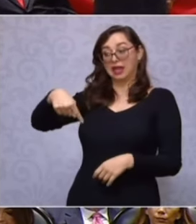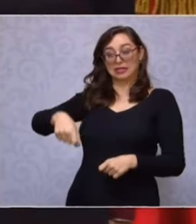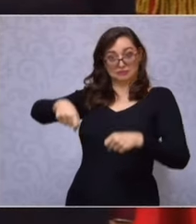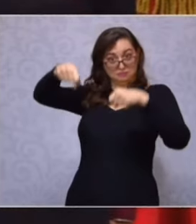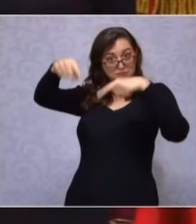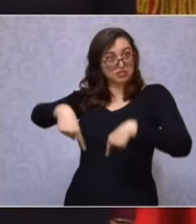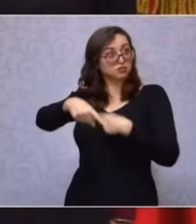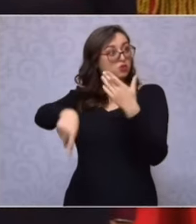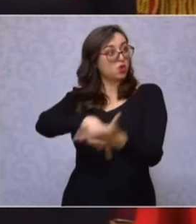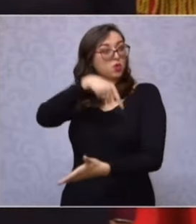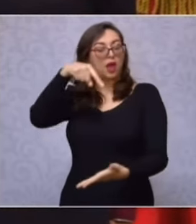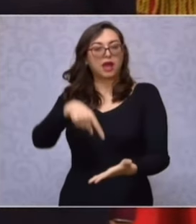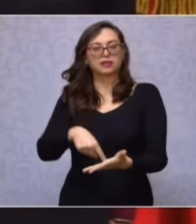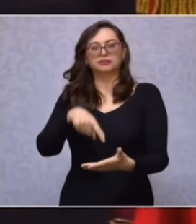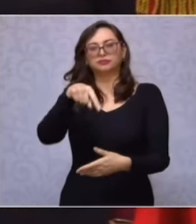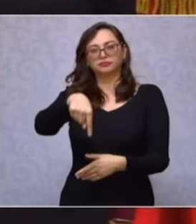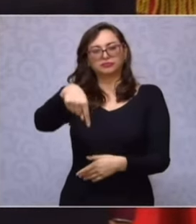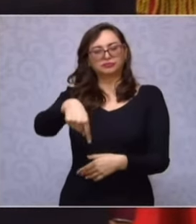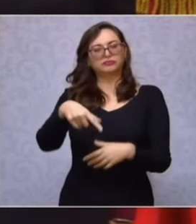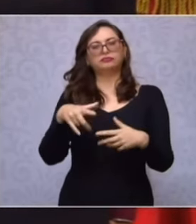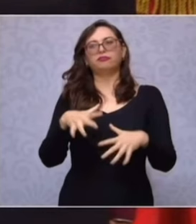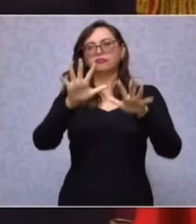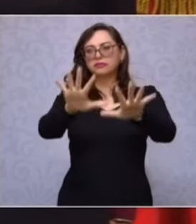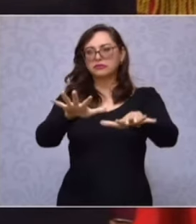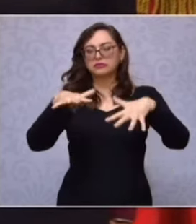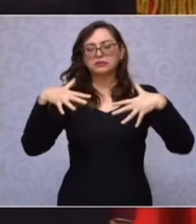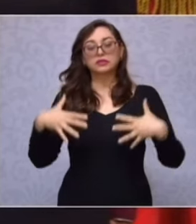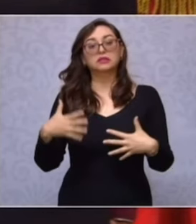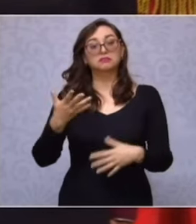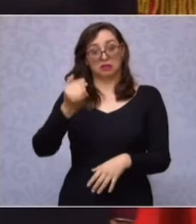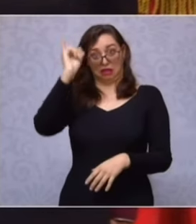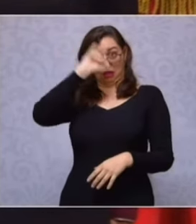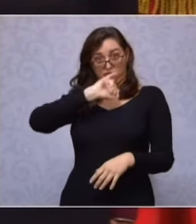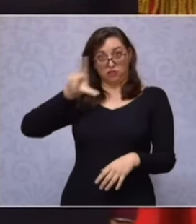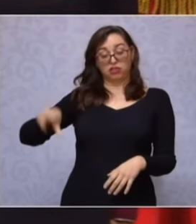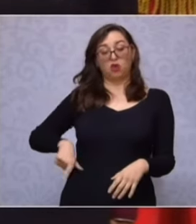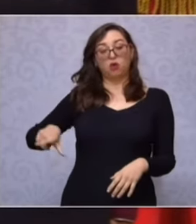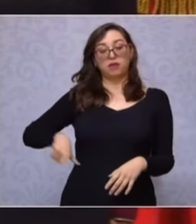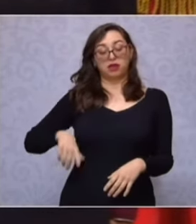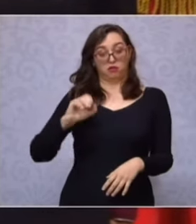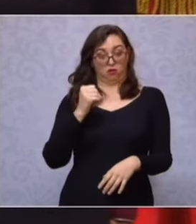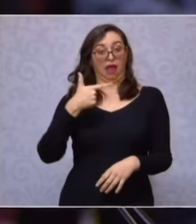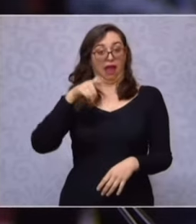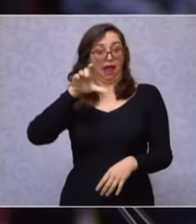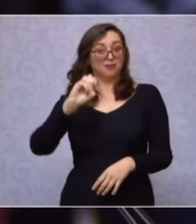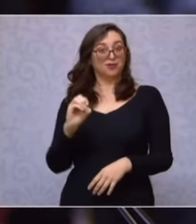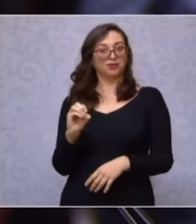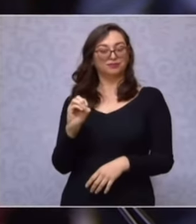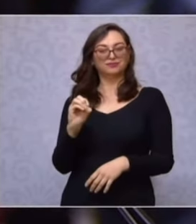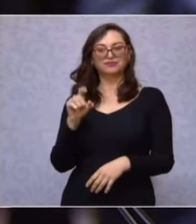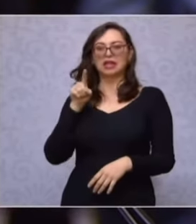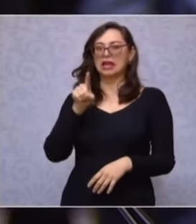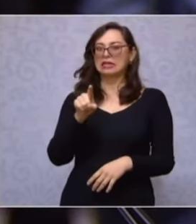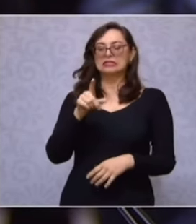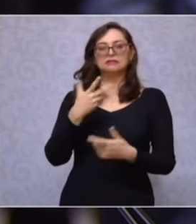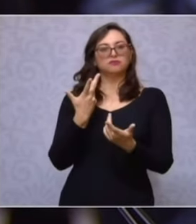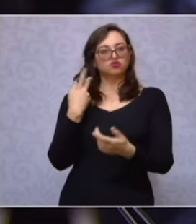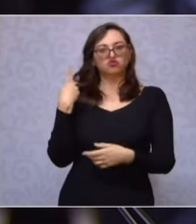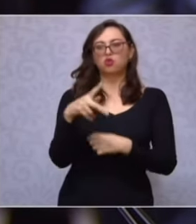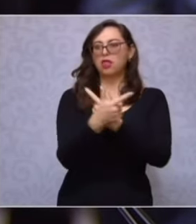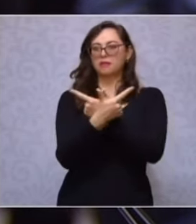a la libertad, el jefe de gobierno de entonces, Andrés Manuel López Obrador, frente a aquella